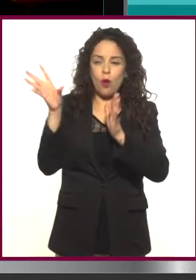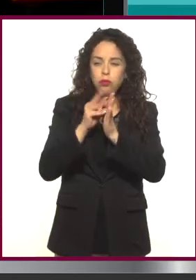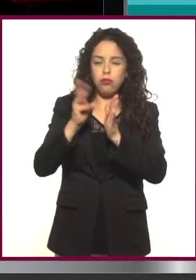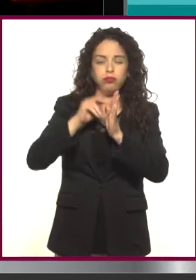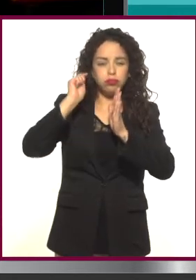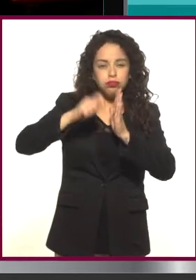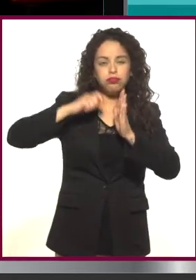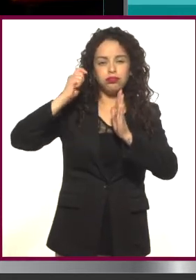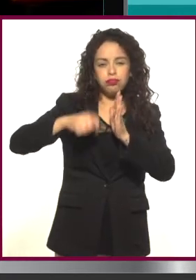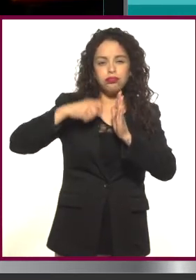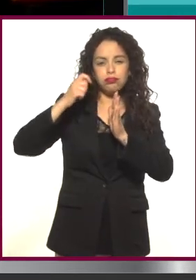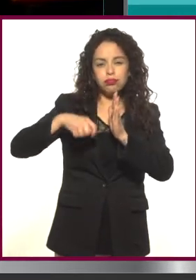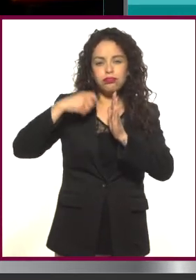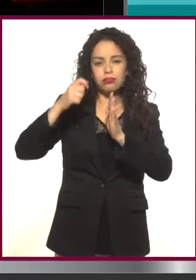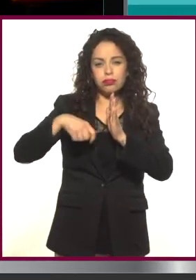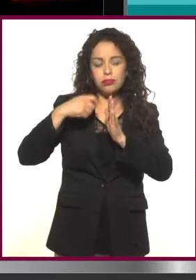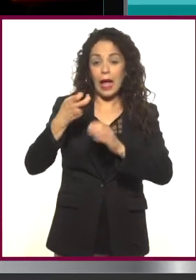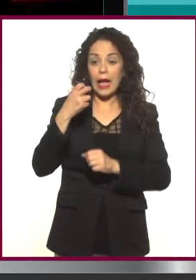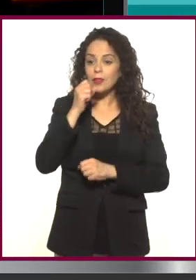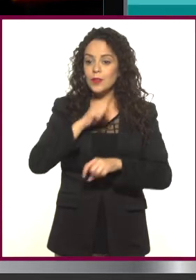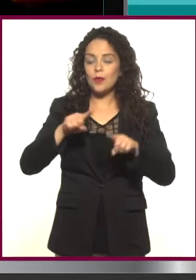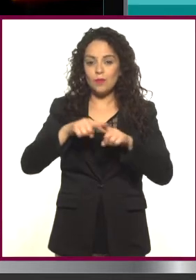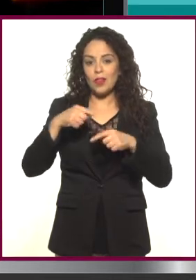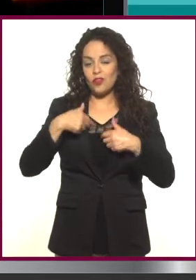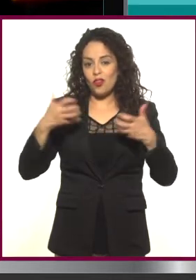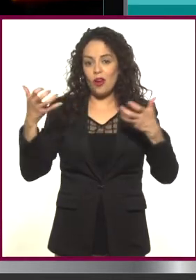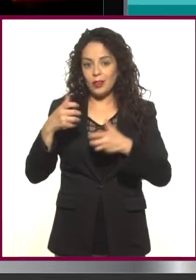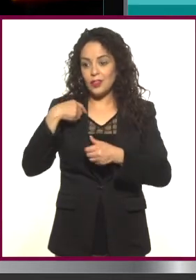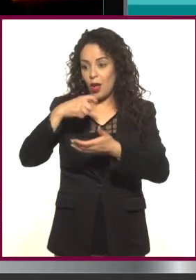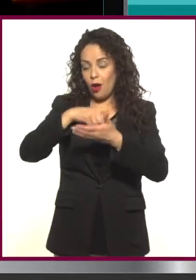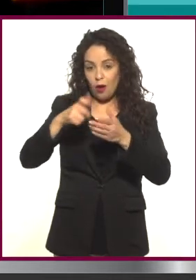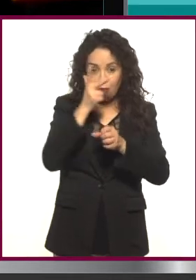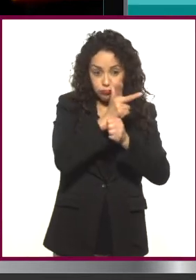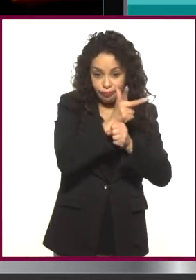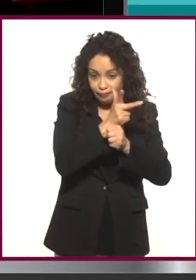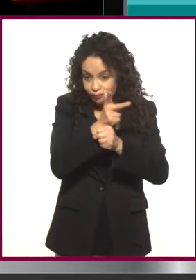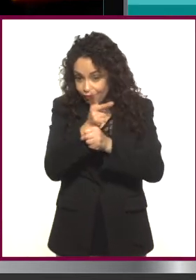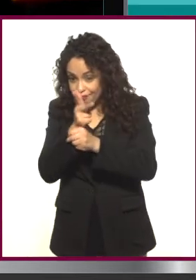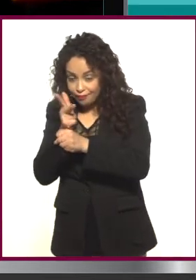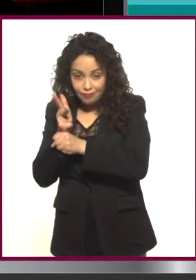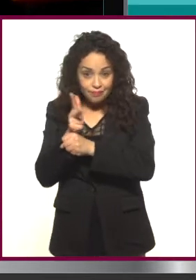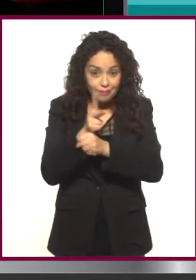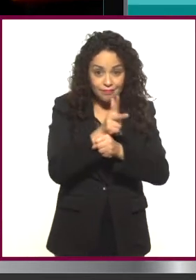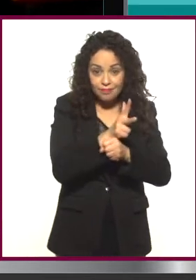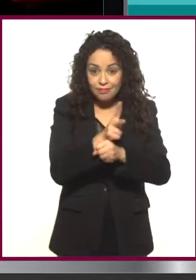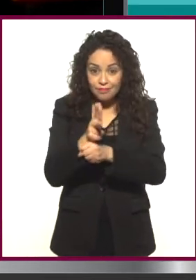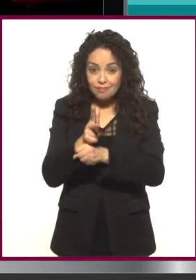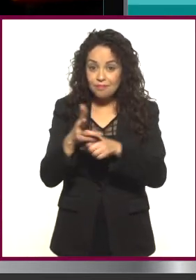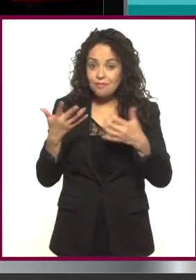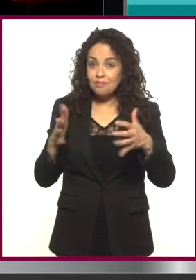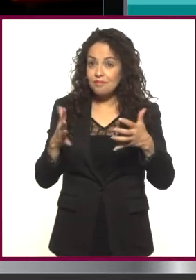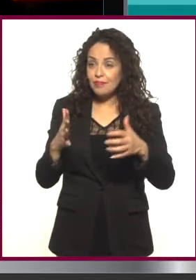Y pues así me lancé yo, ¿no? Me compré mi camarita y yo creo que lleva como 50 cintas de